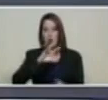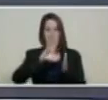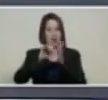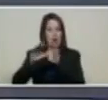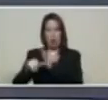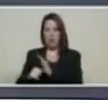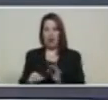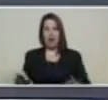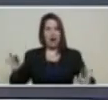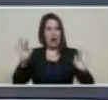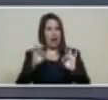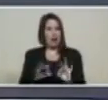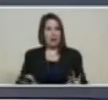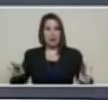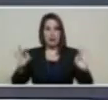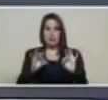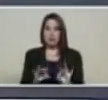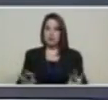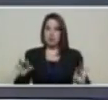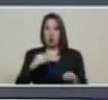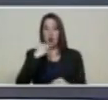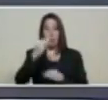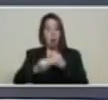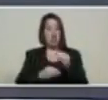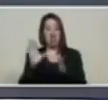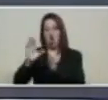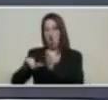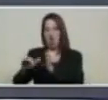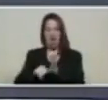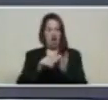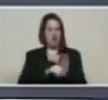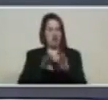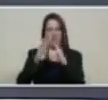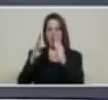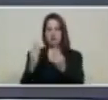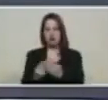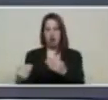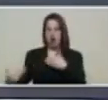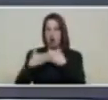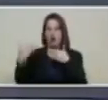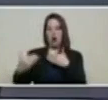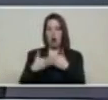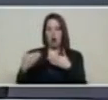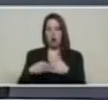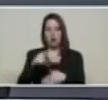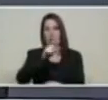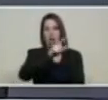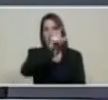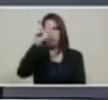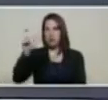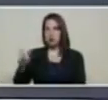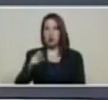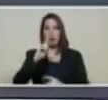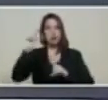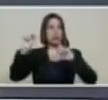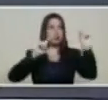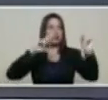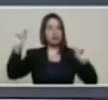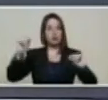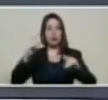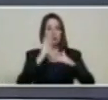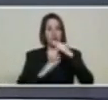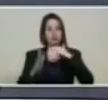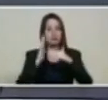ni medio como hacen los ladrones y las lacras en el mundo contra nuestros migrantes pues usted